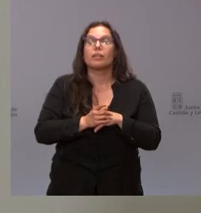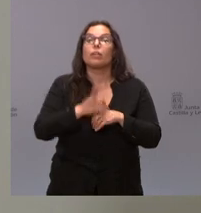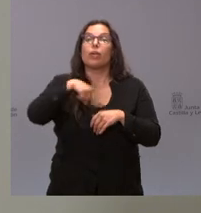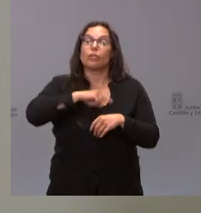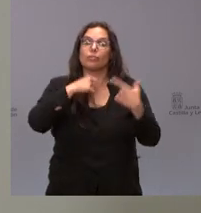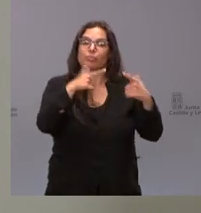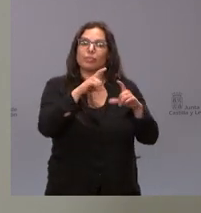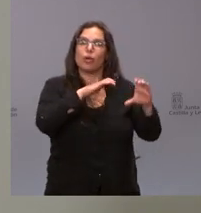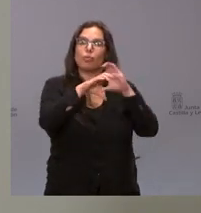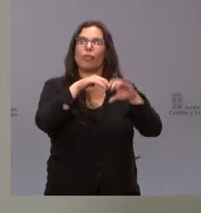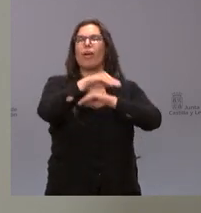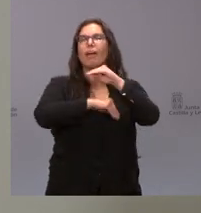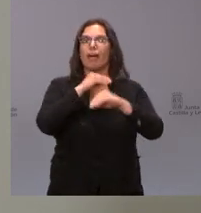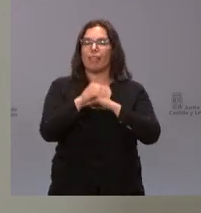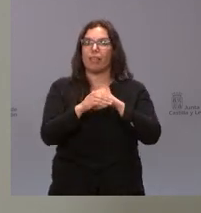Comunicación